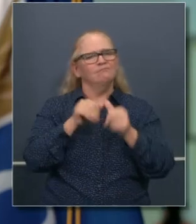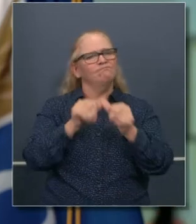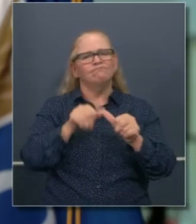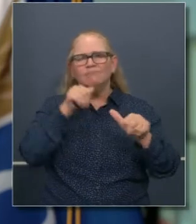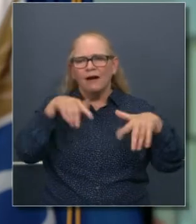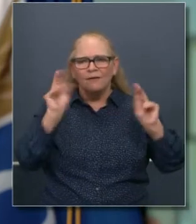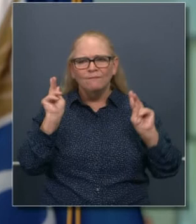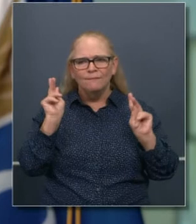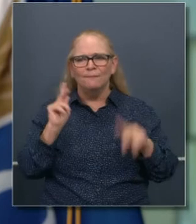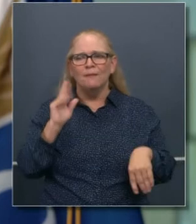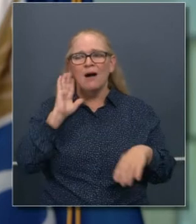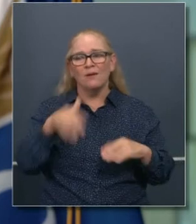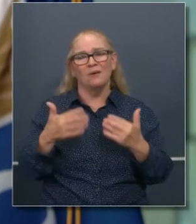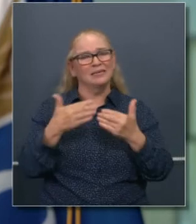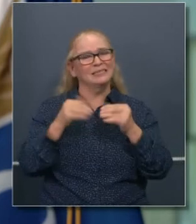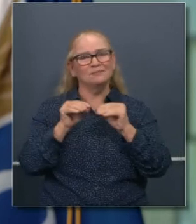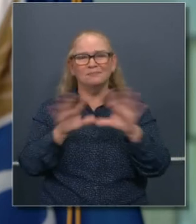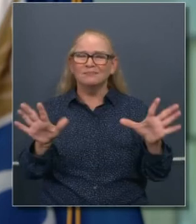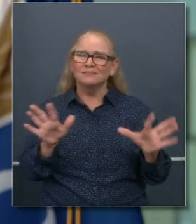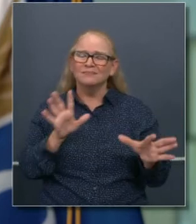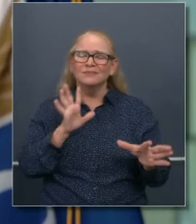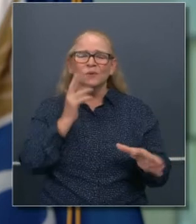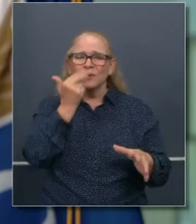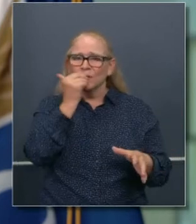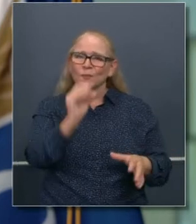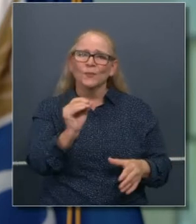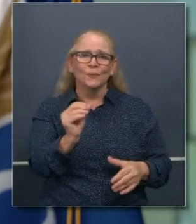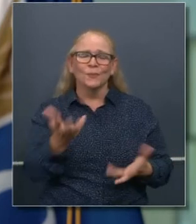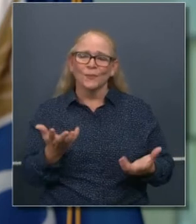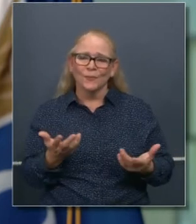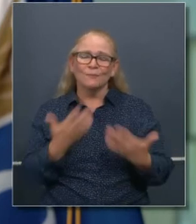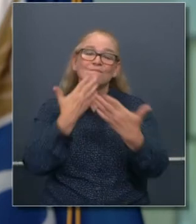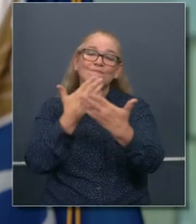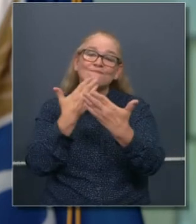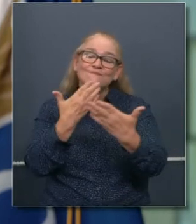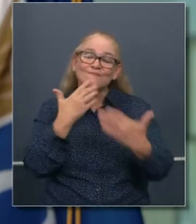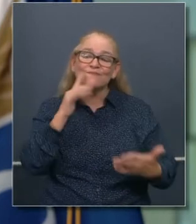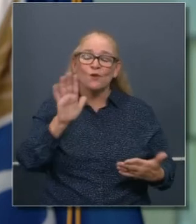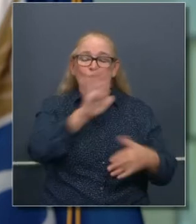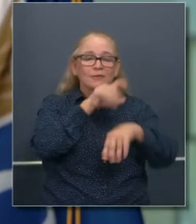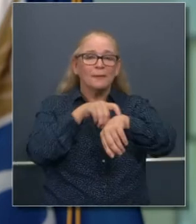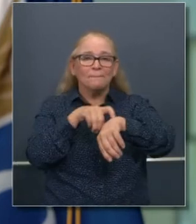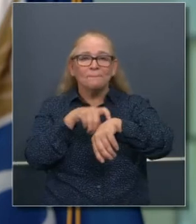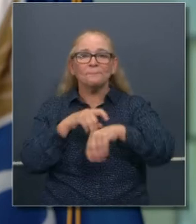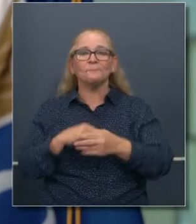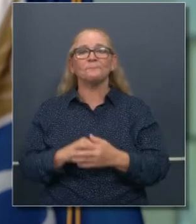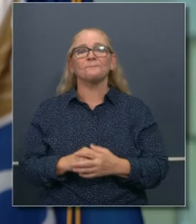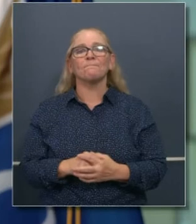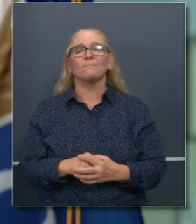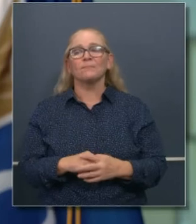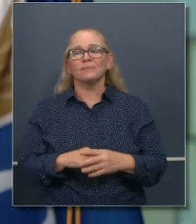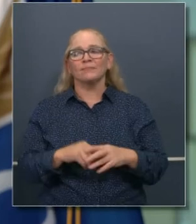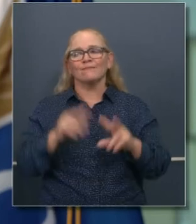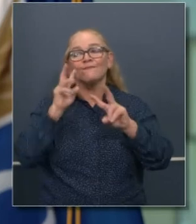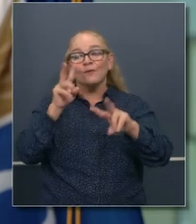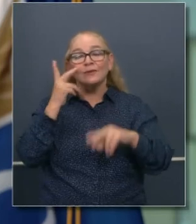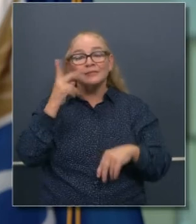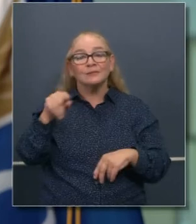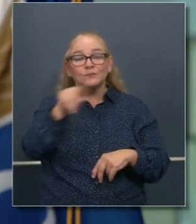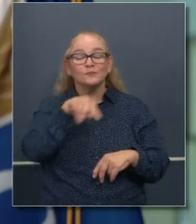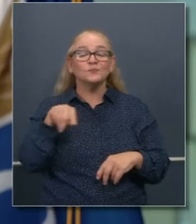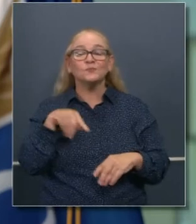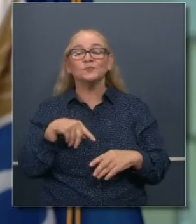manténganse vigilantes porque es muy fácil cómo se transmite esta enfermedad. Gracias por el privilegio de su tiempo y espero